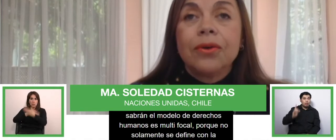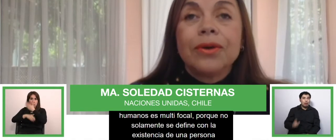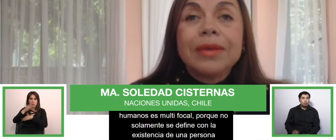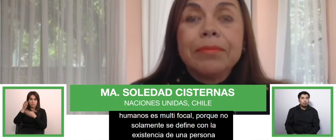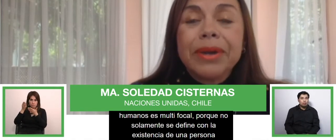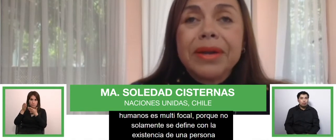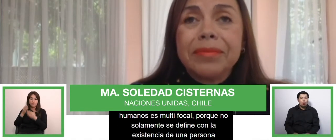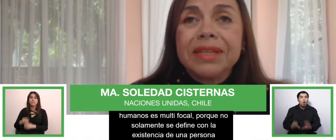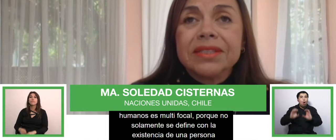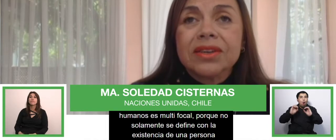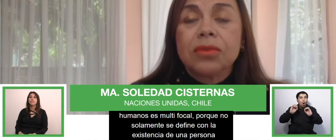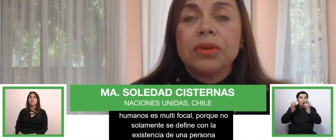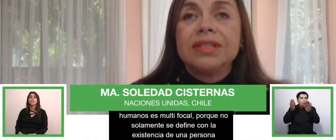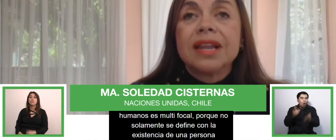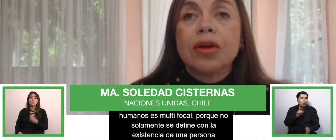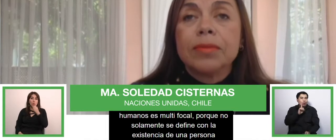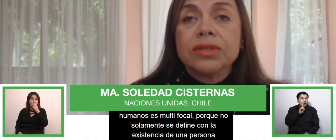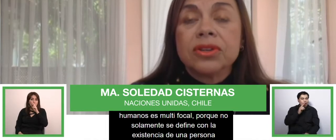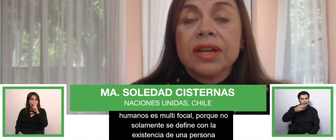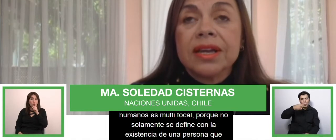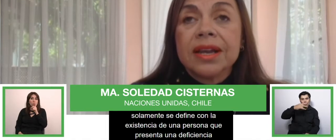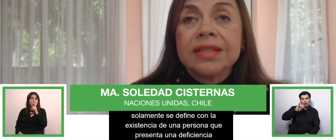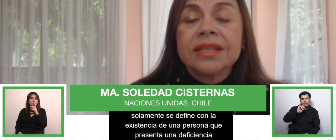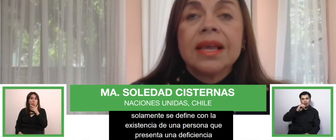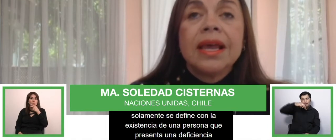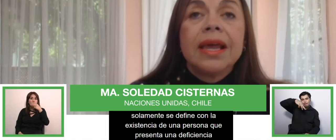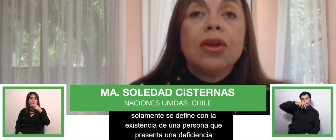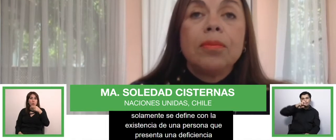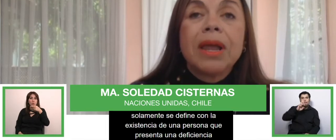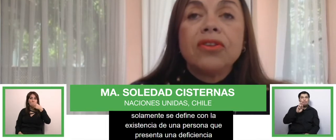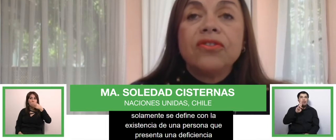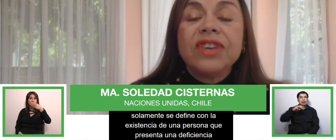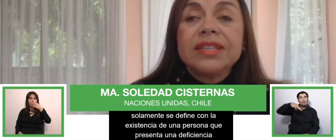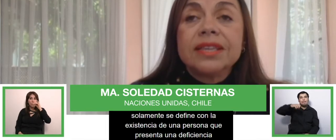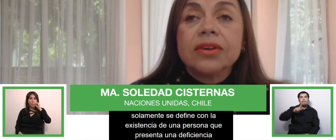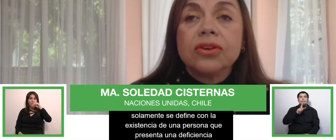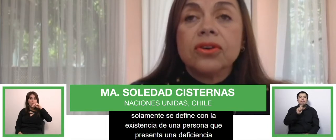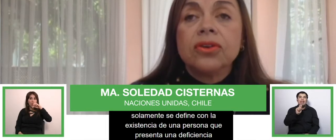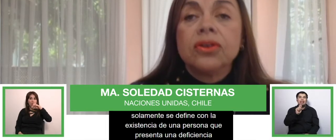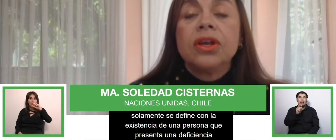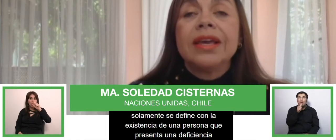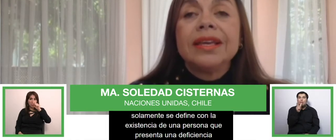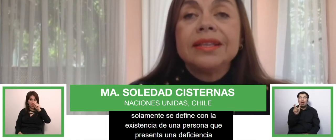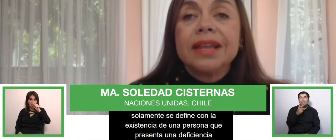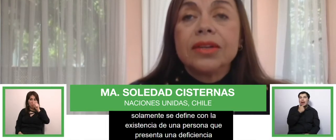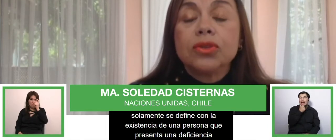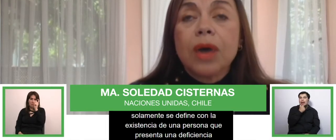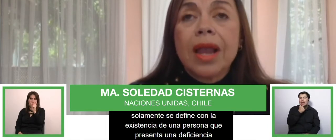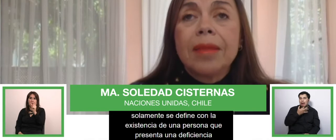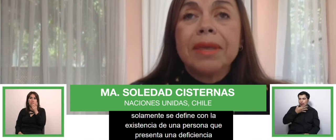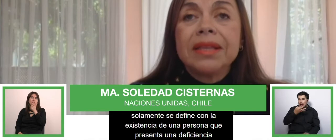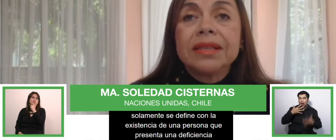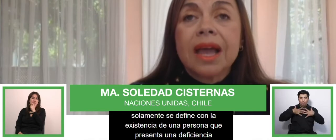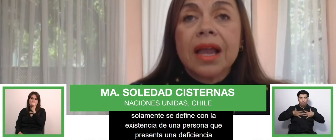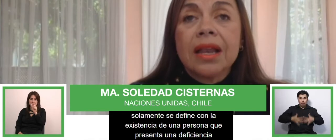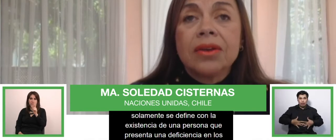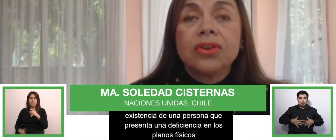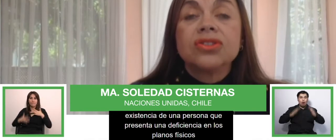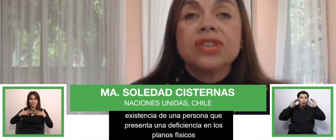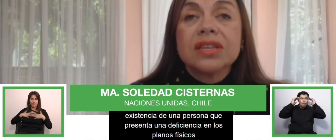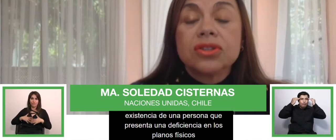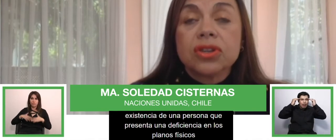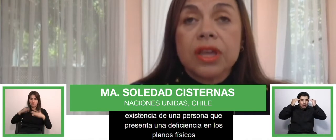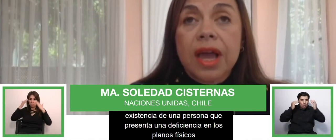o impairment, como dice la convención en inglés, en los planos físico, intelectual, mental